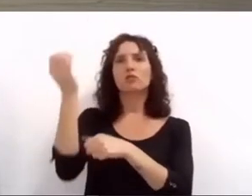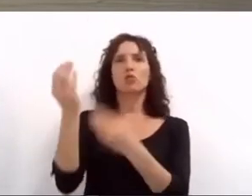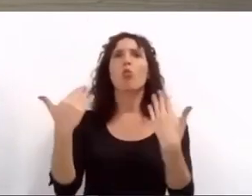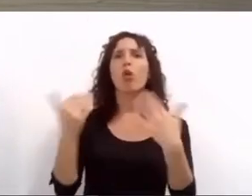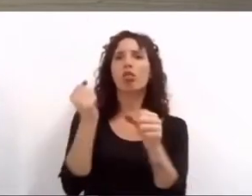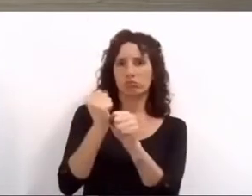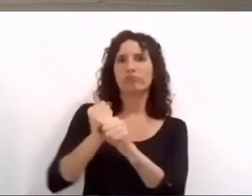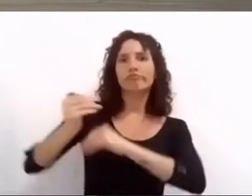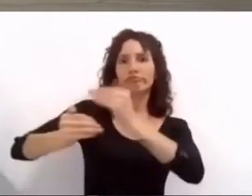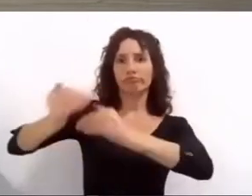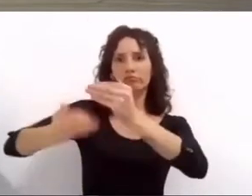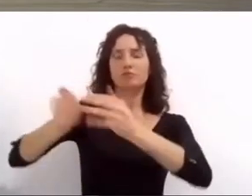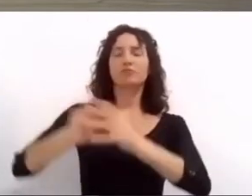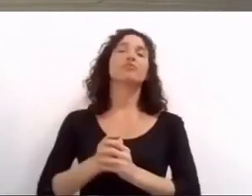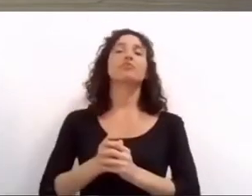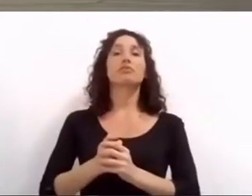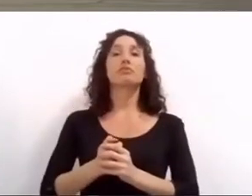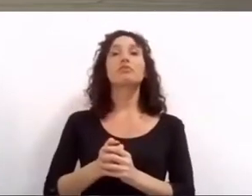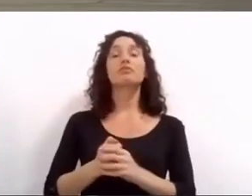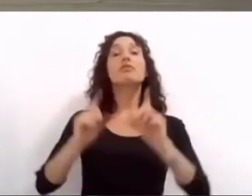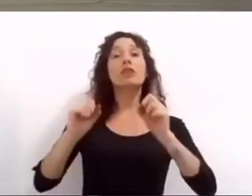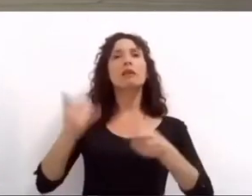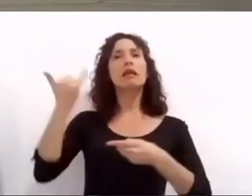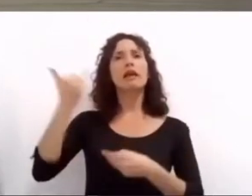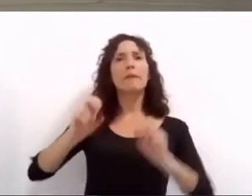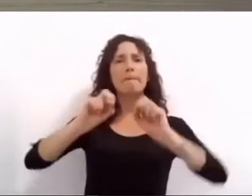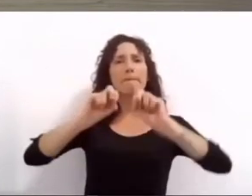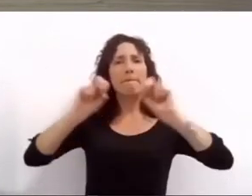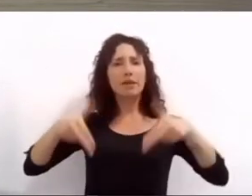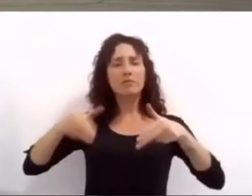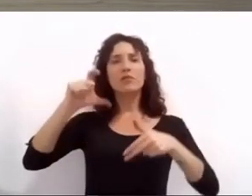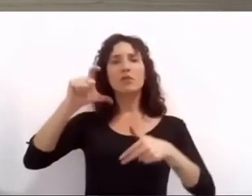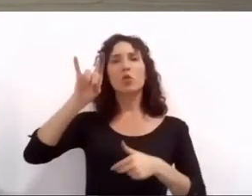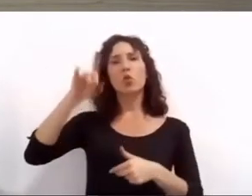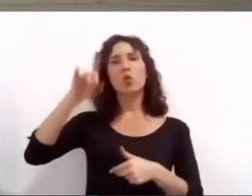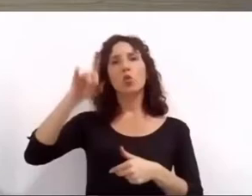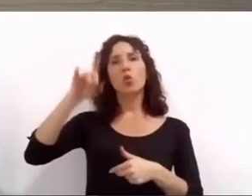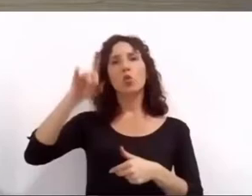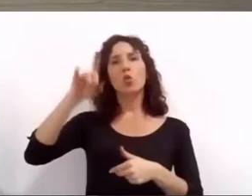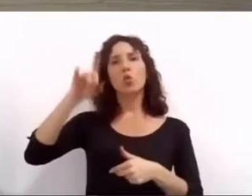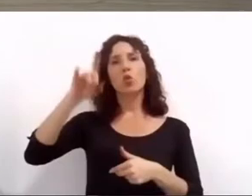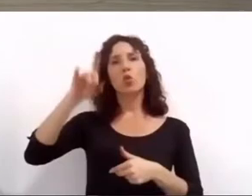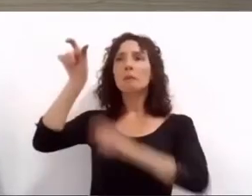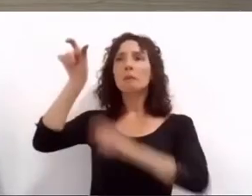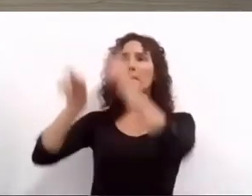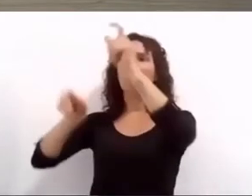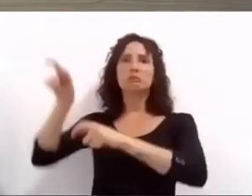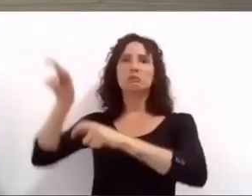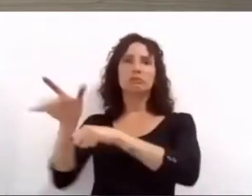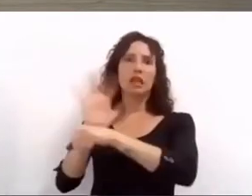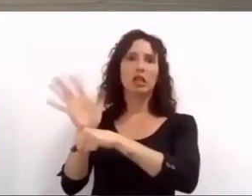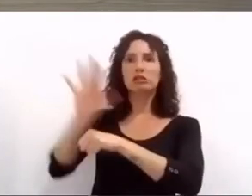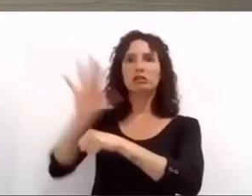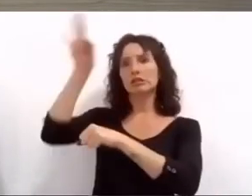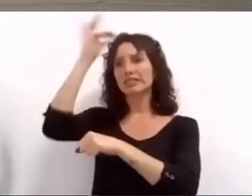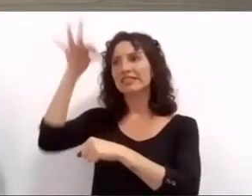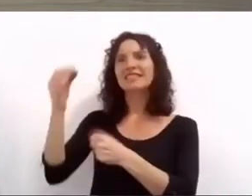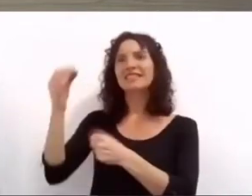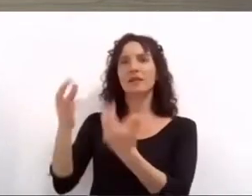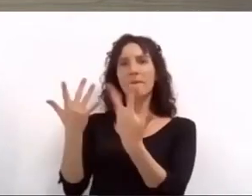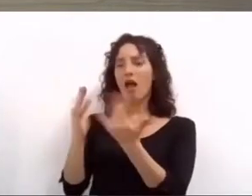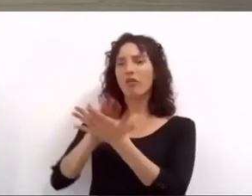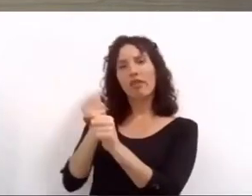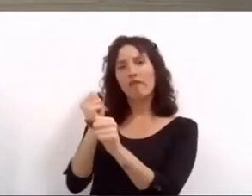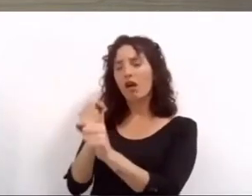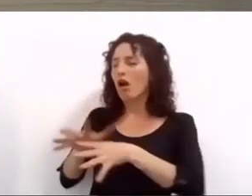pusimos en marcha la avenida cultural un espacio virtual donde artistas artesanos productores y gestores culturales de la ciudad encontraron un